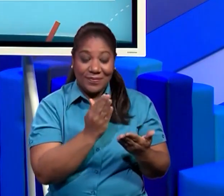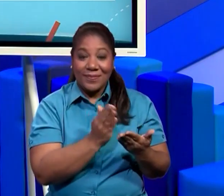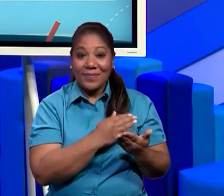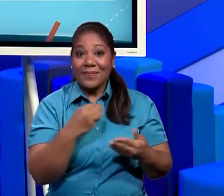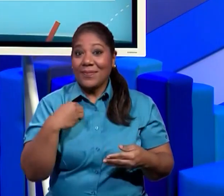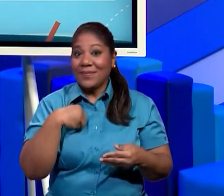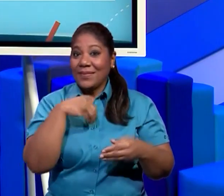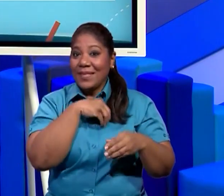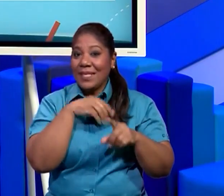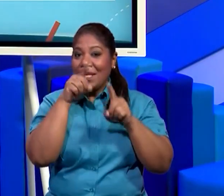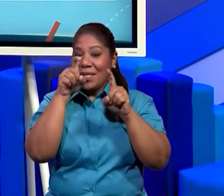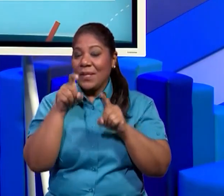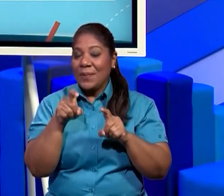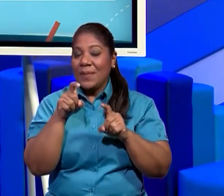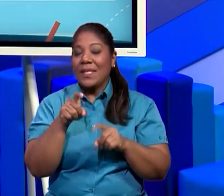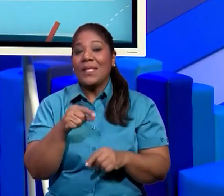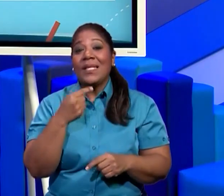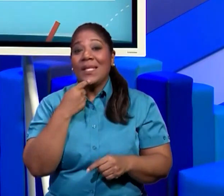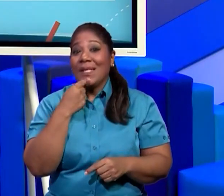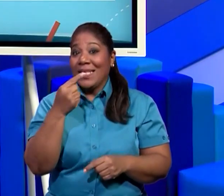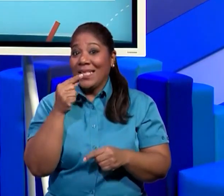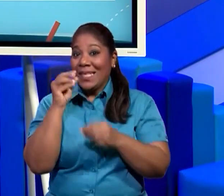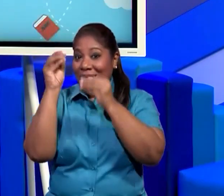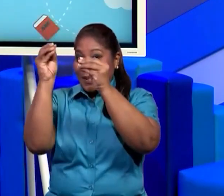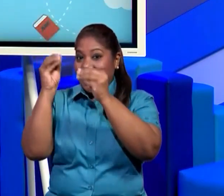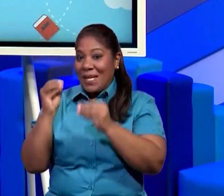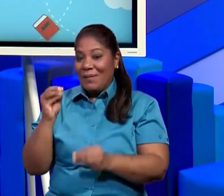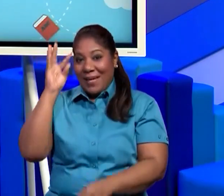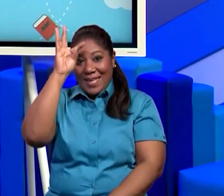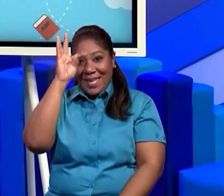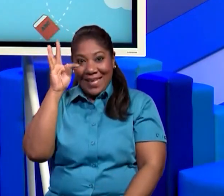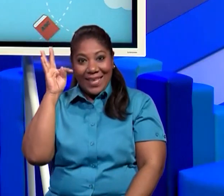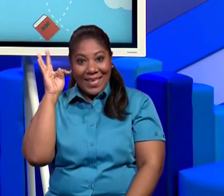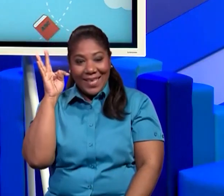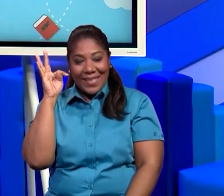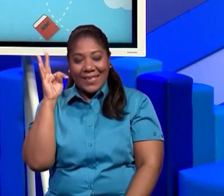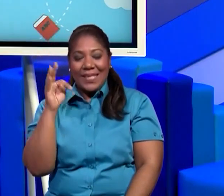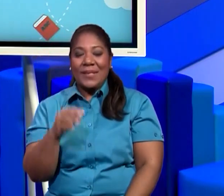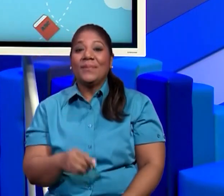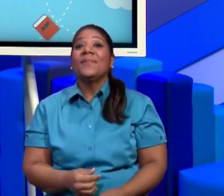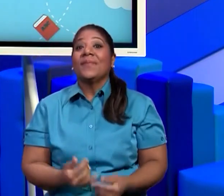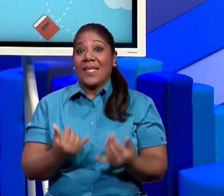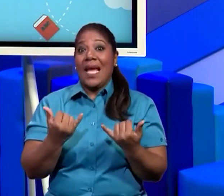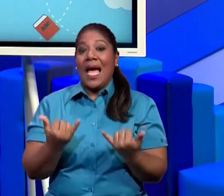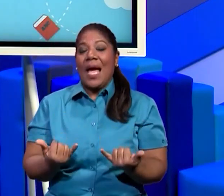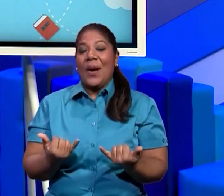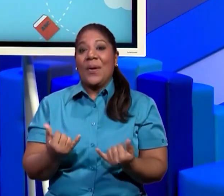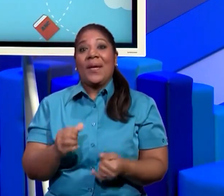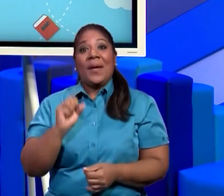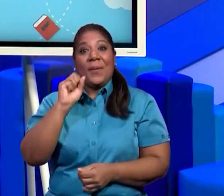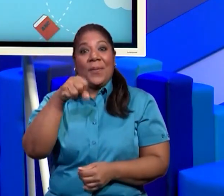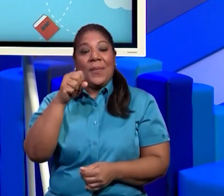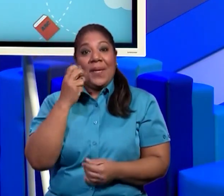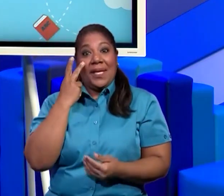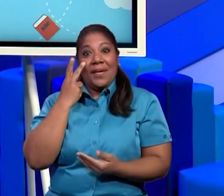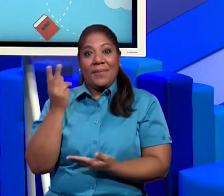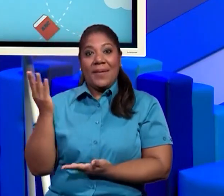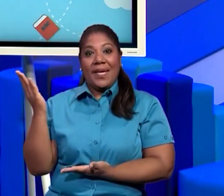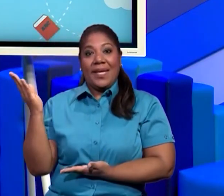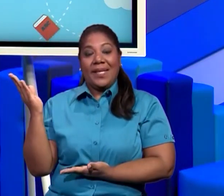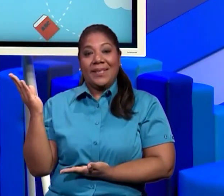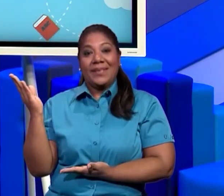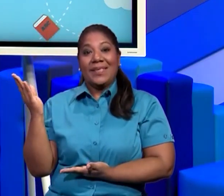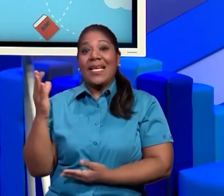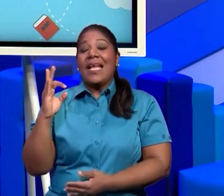esto que acabamos de mencionar. Bien chicos, ahora vamos a ver la